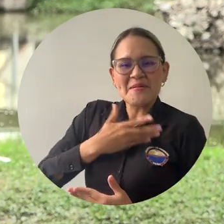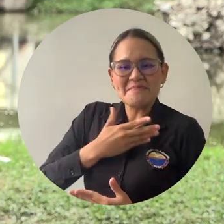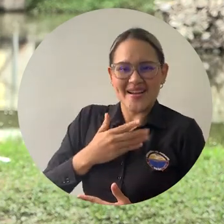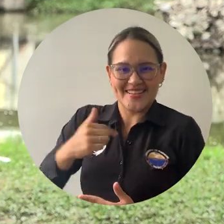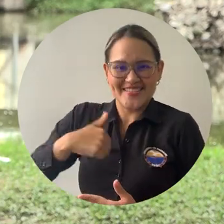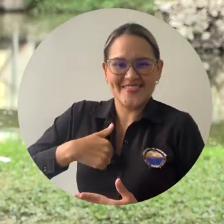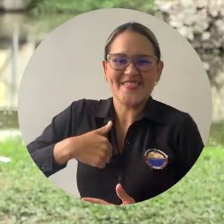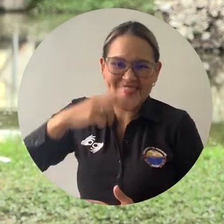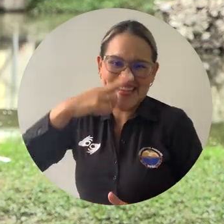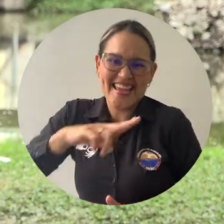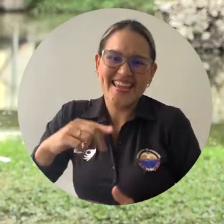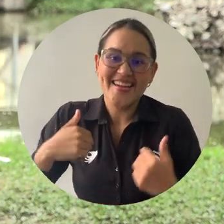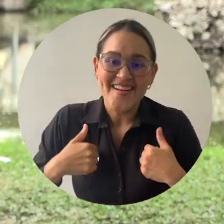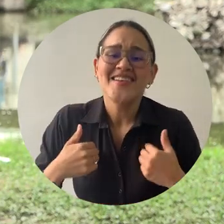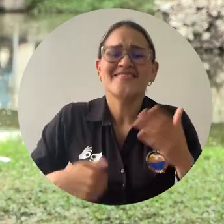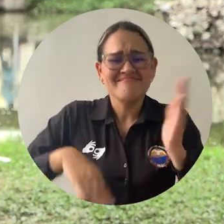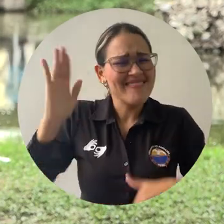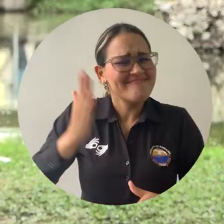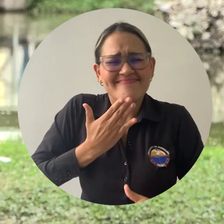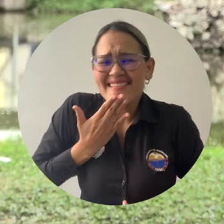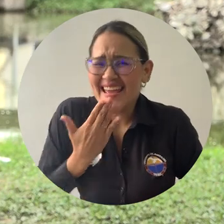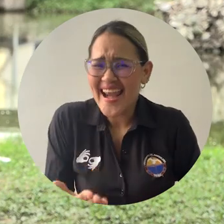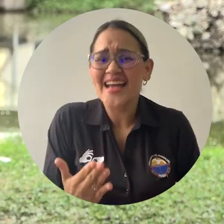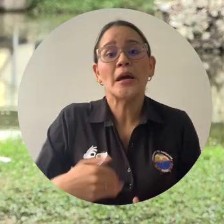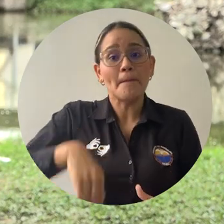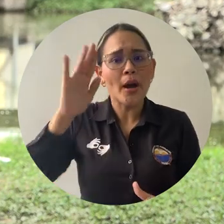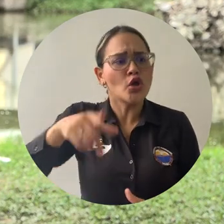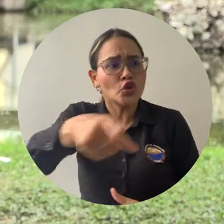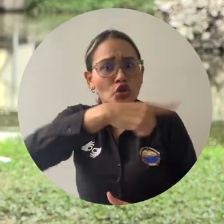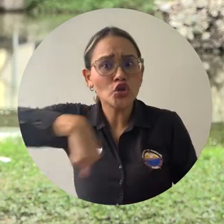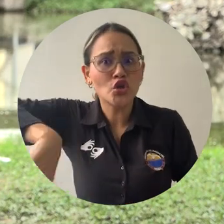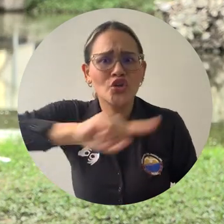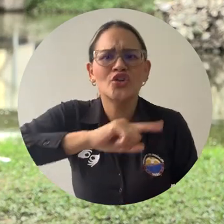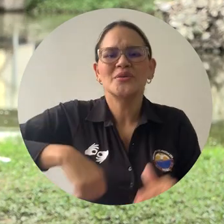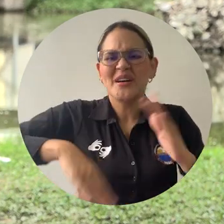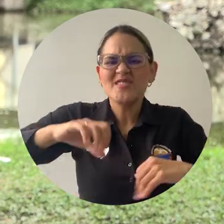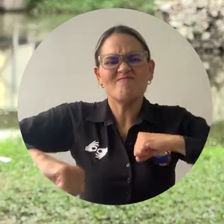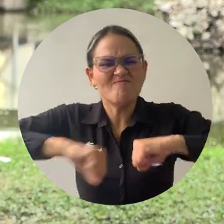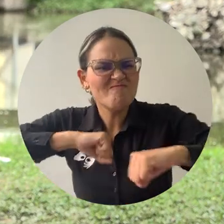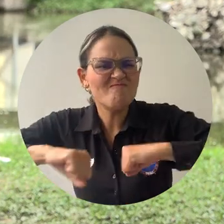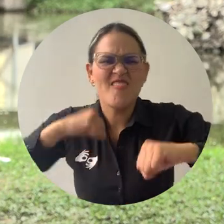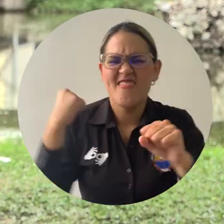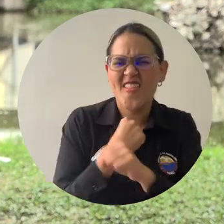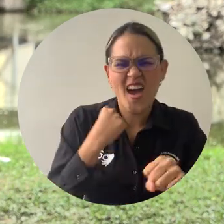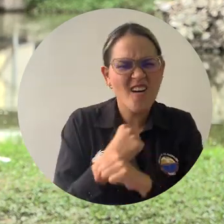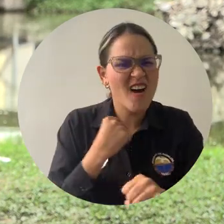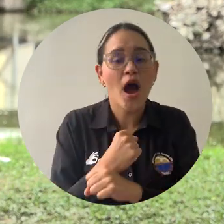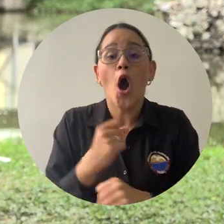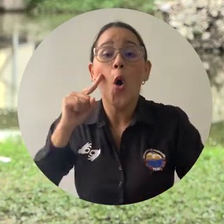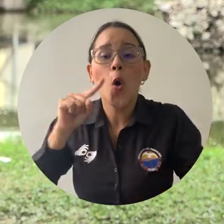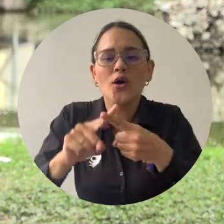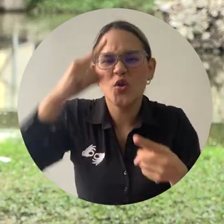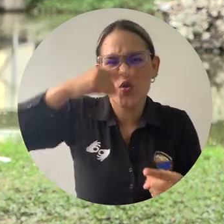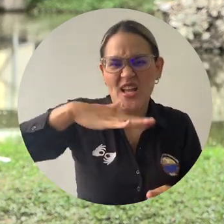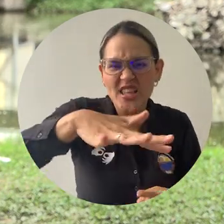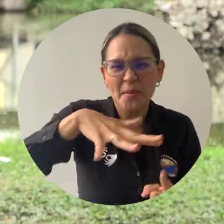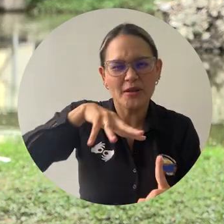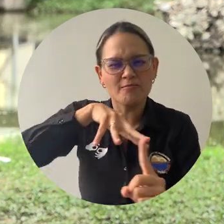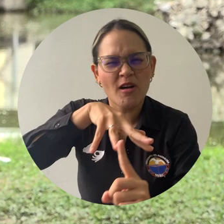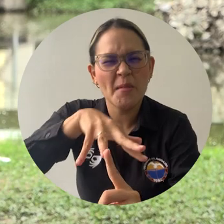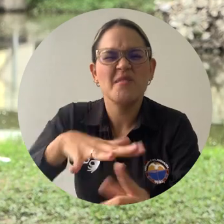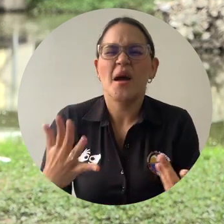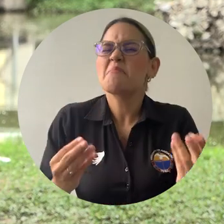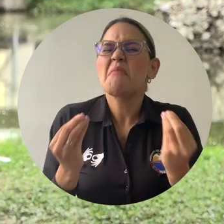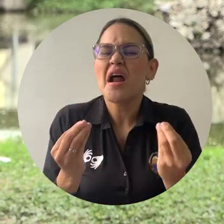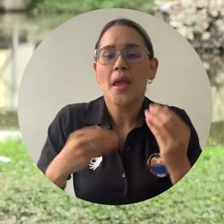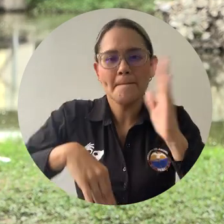los que la habitamos, los que la disfrutamos, a quererla, a trabajar por su futuro, a trabajar por hacer de la ciudad un espacio de inclusión, de respeto